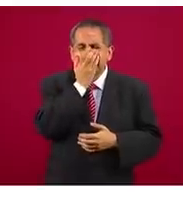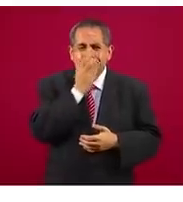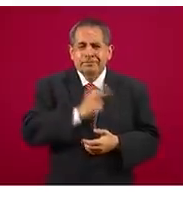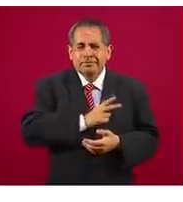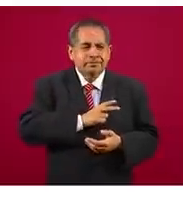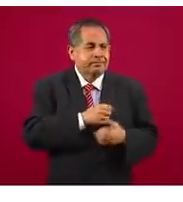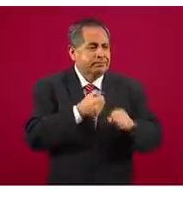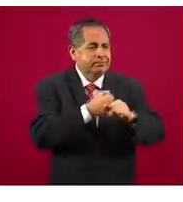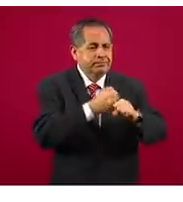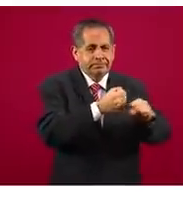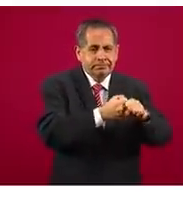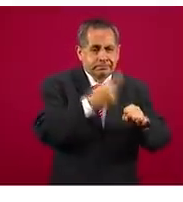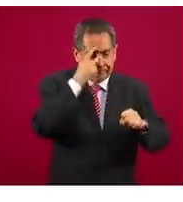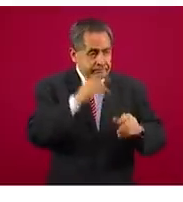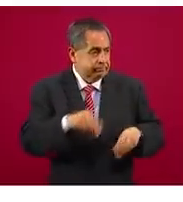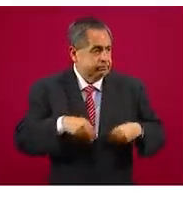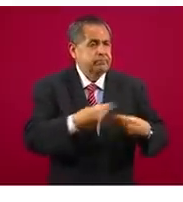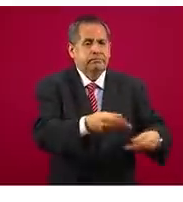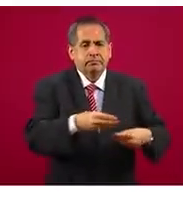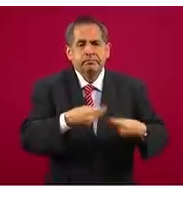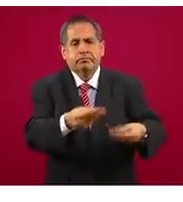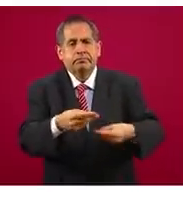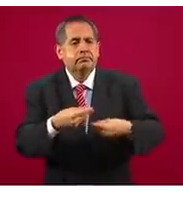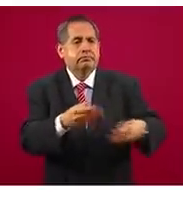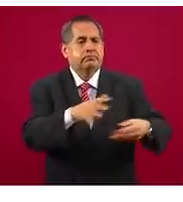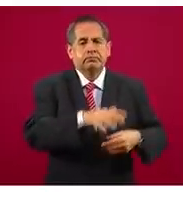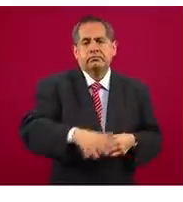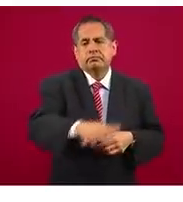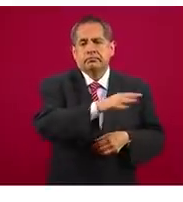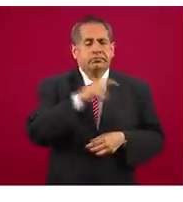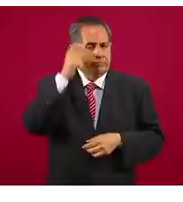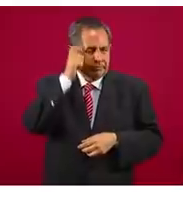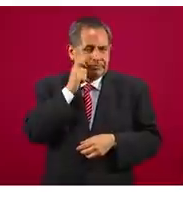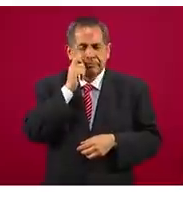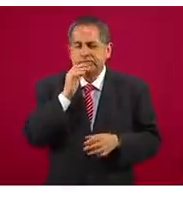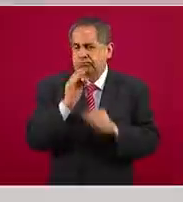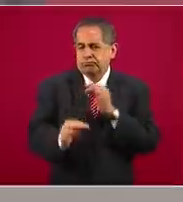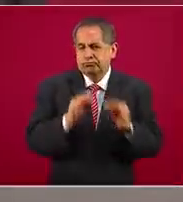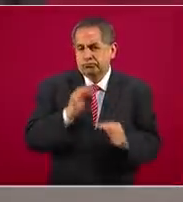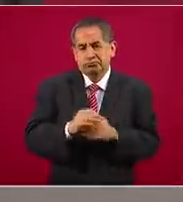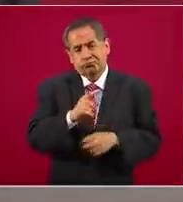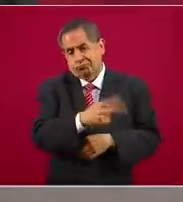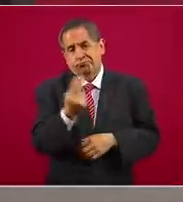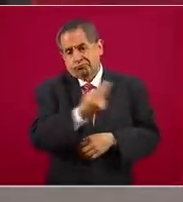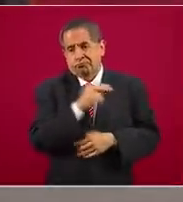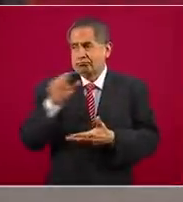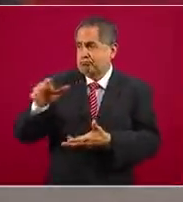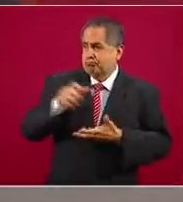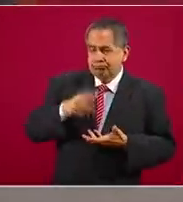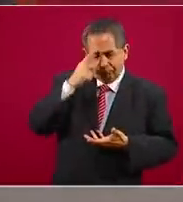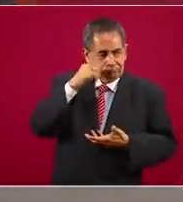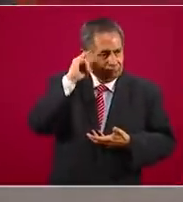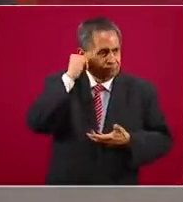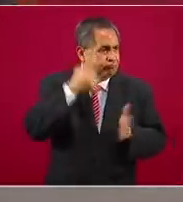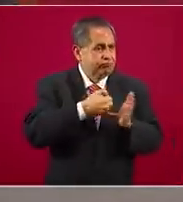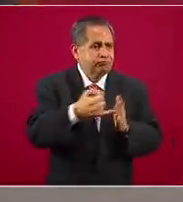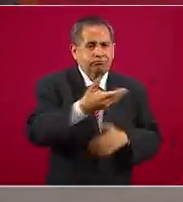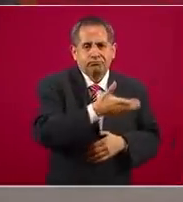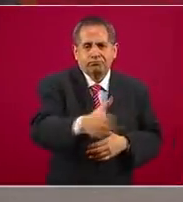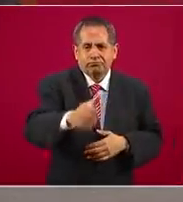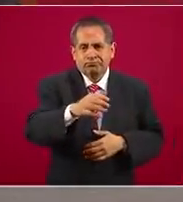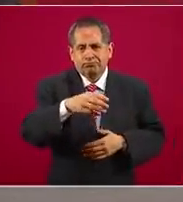municipios en el estado de Guerrero que son necesarios para los campesinos que